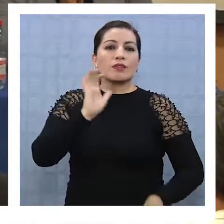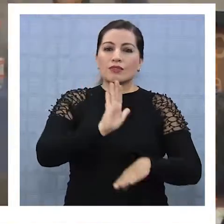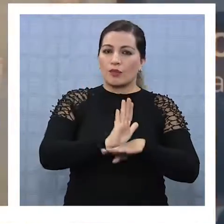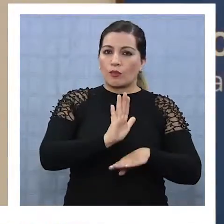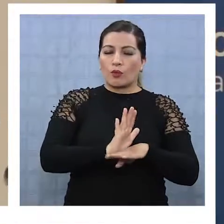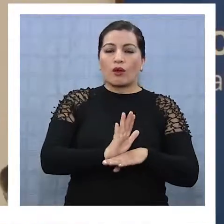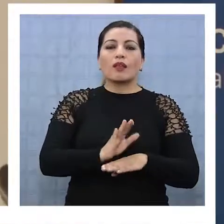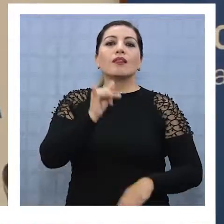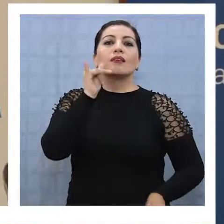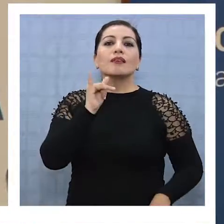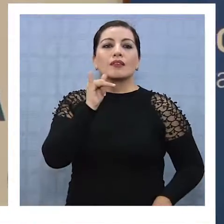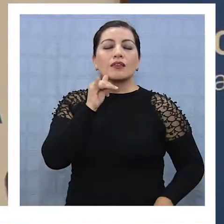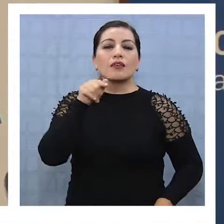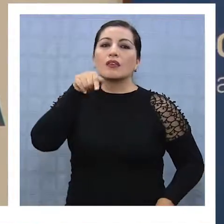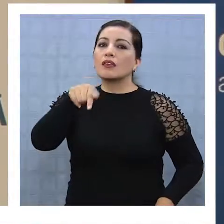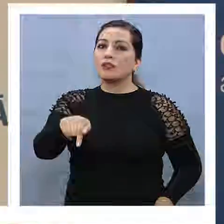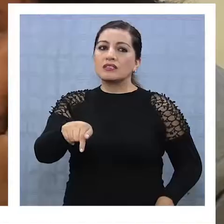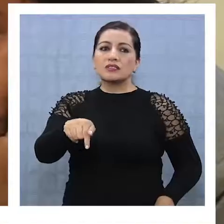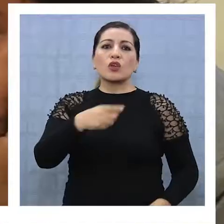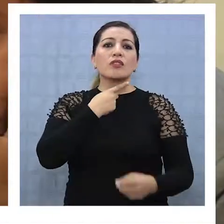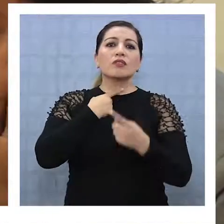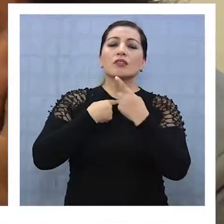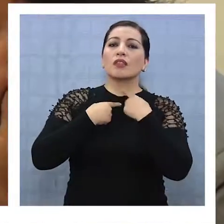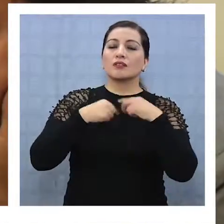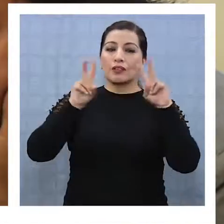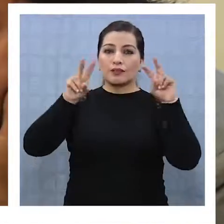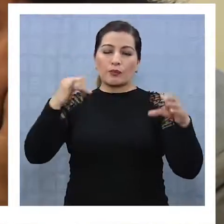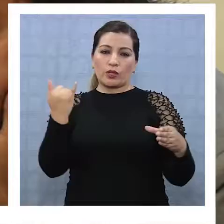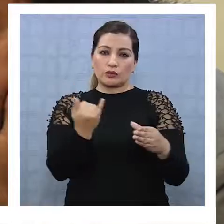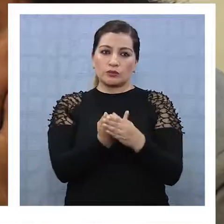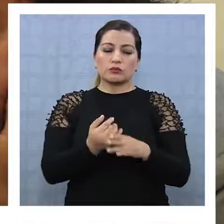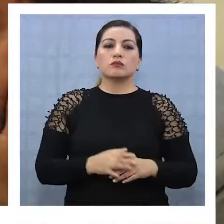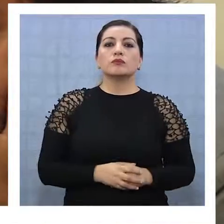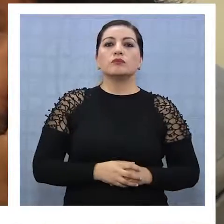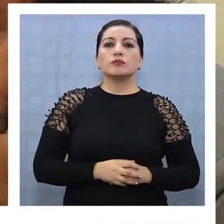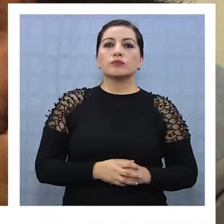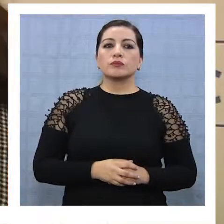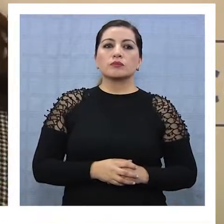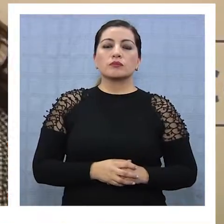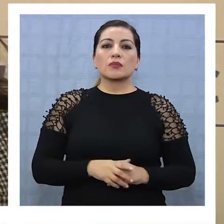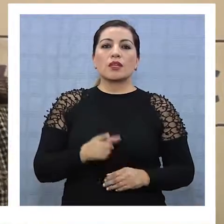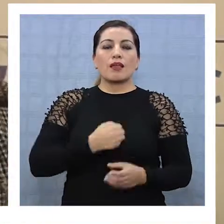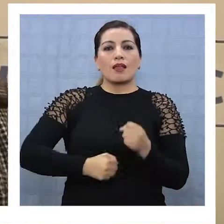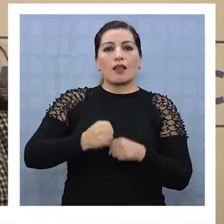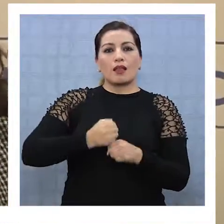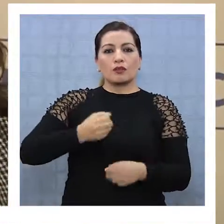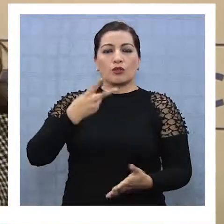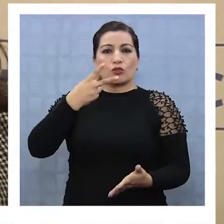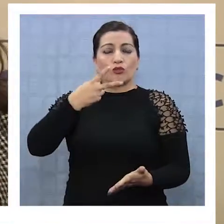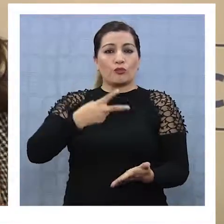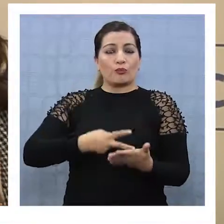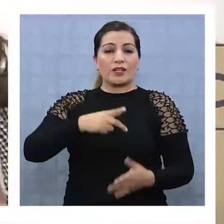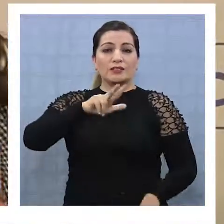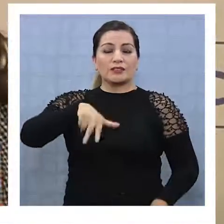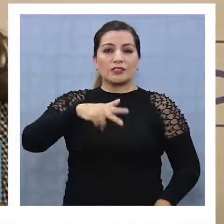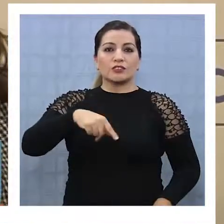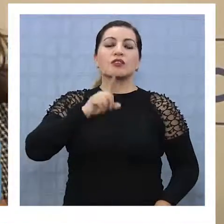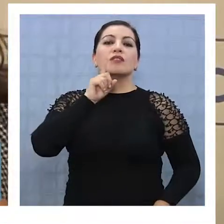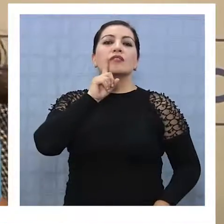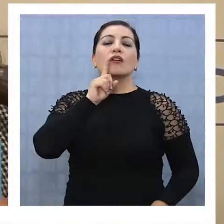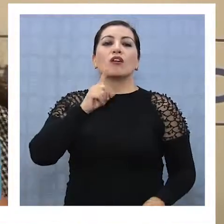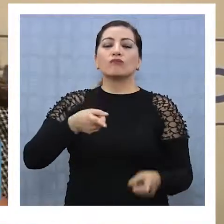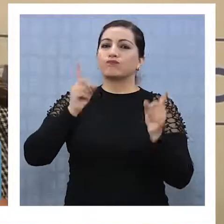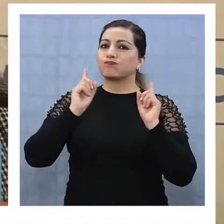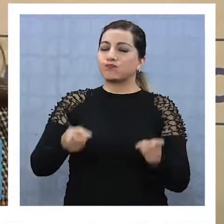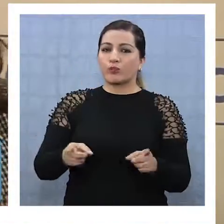Tamarugal e Iquique, siendo un foco de interés la inclusión. Bueno, desde el año 2018 tenemos